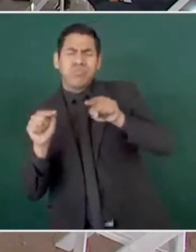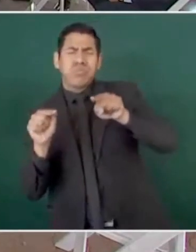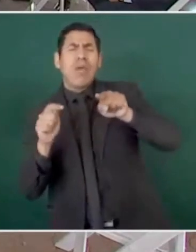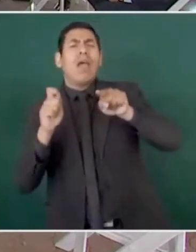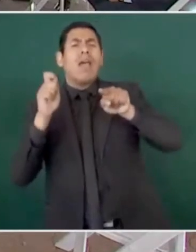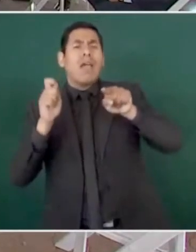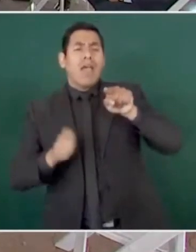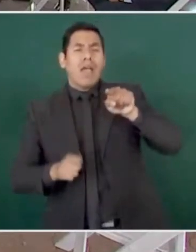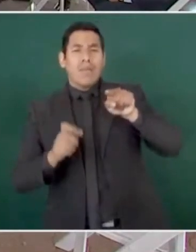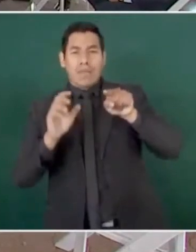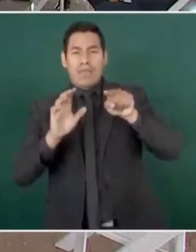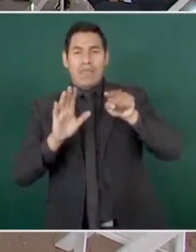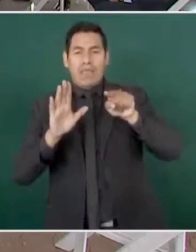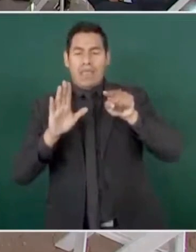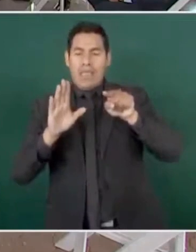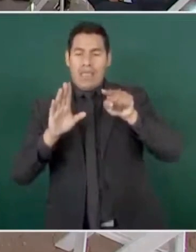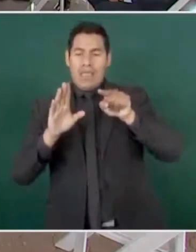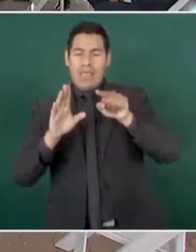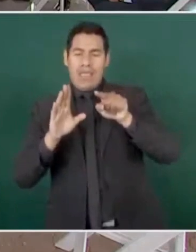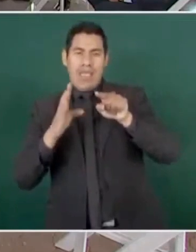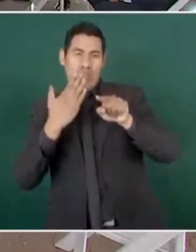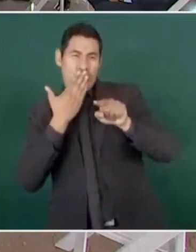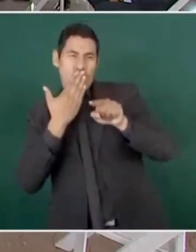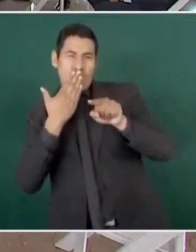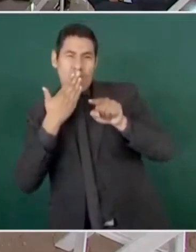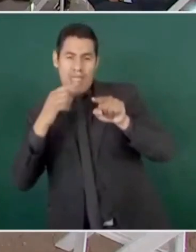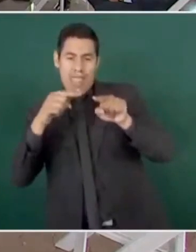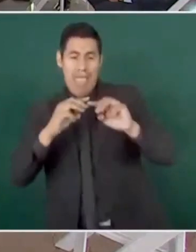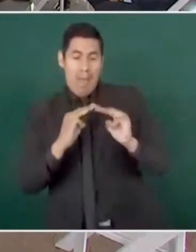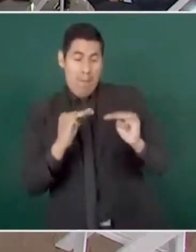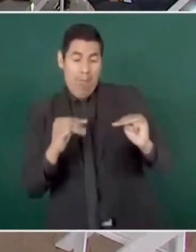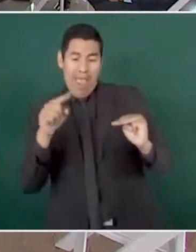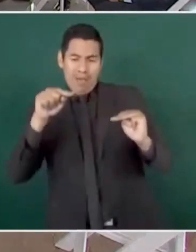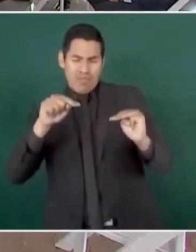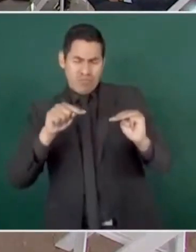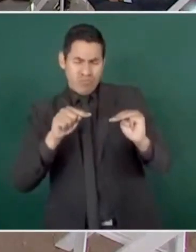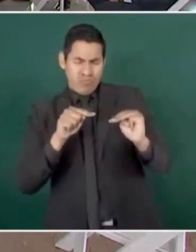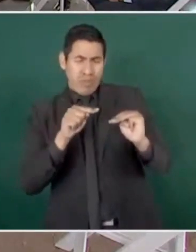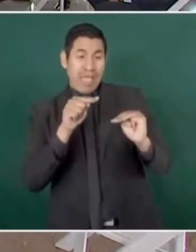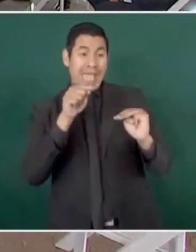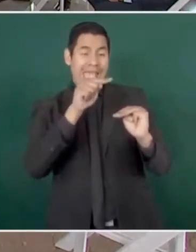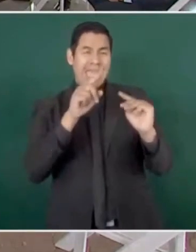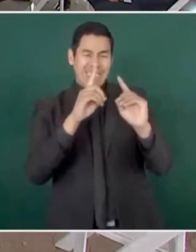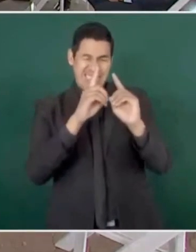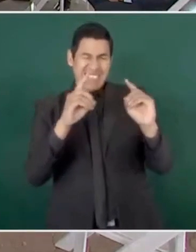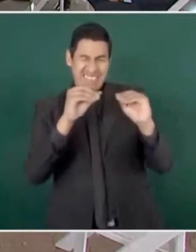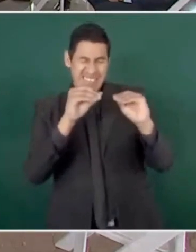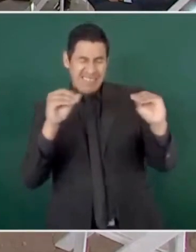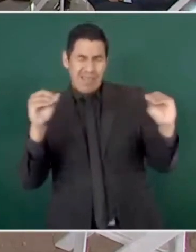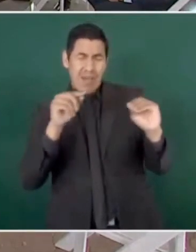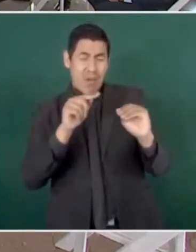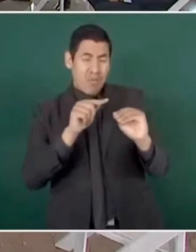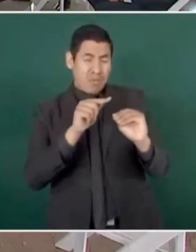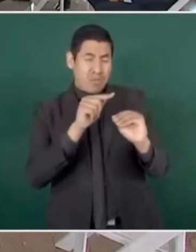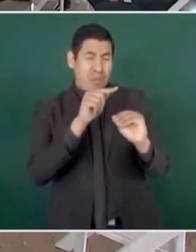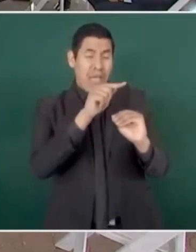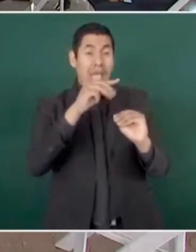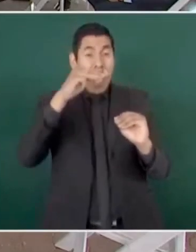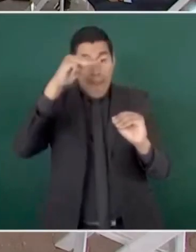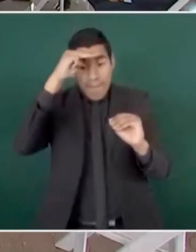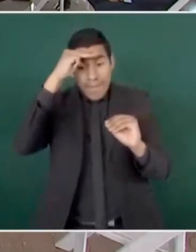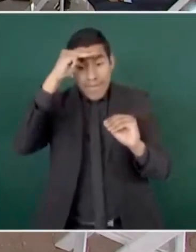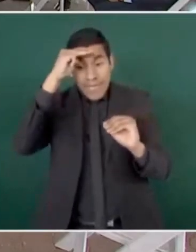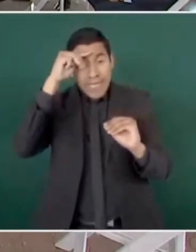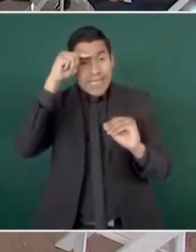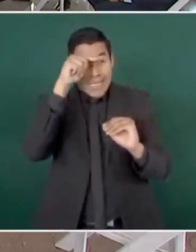pegada al Mar de Cortés y pasa por el desierto y llega a Mexicali, a un lugar